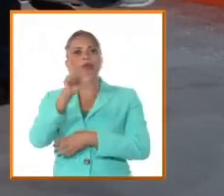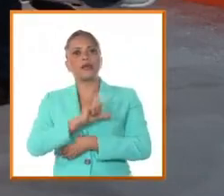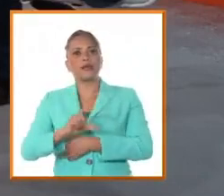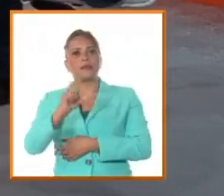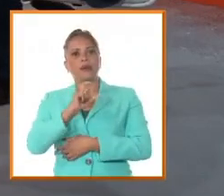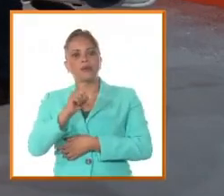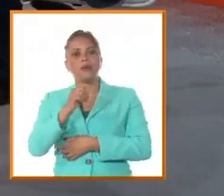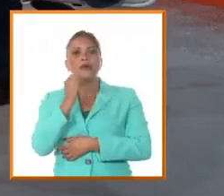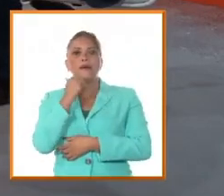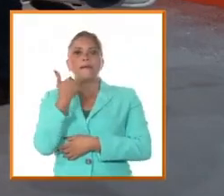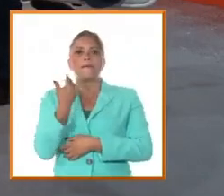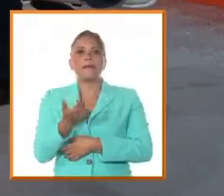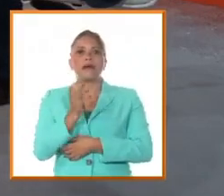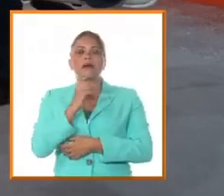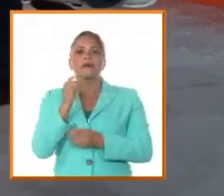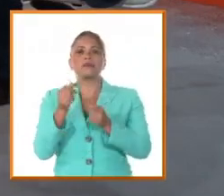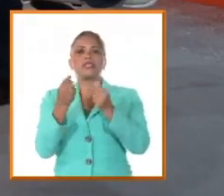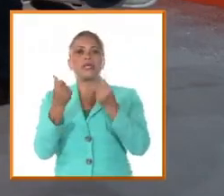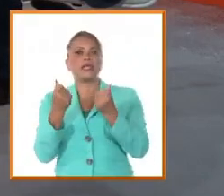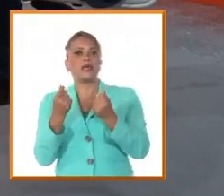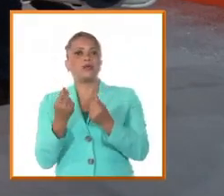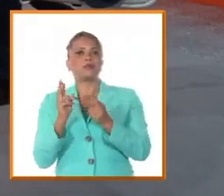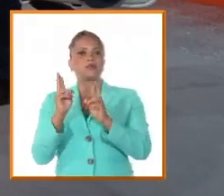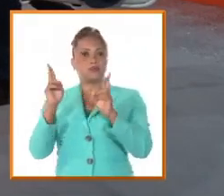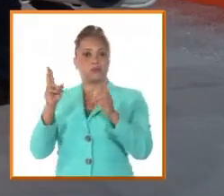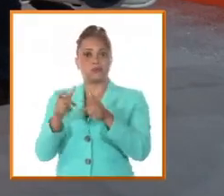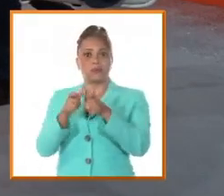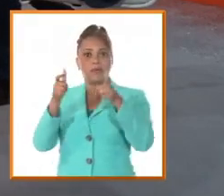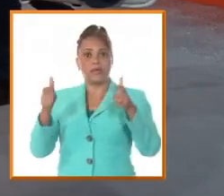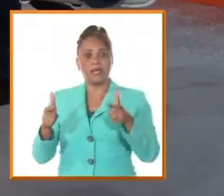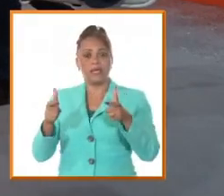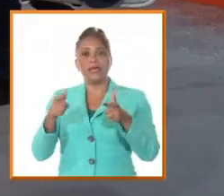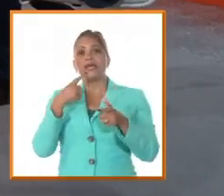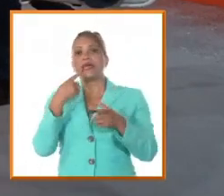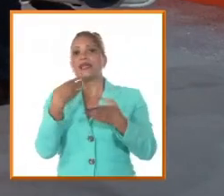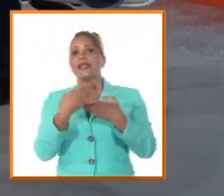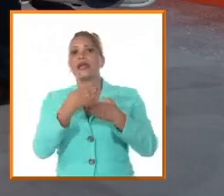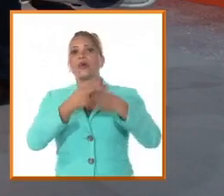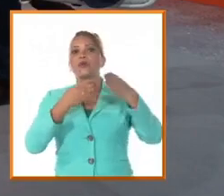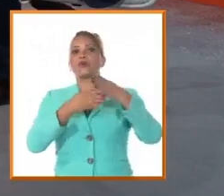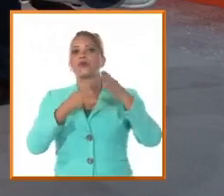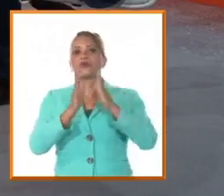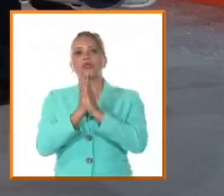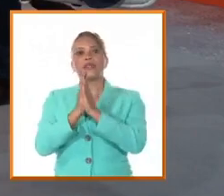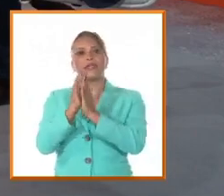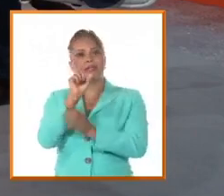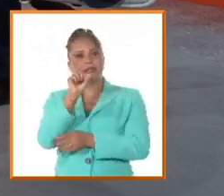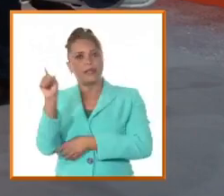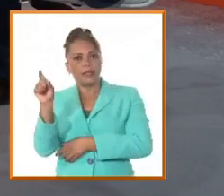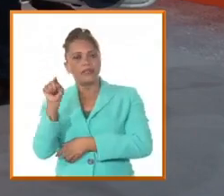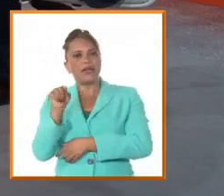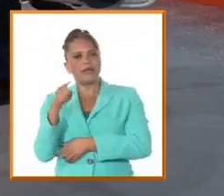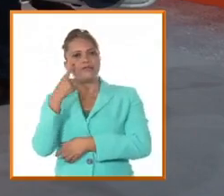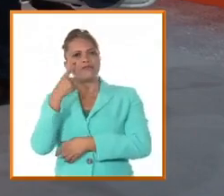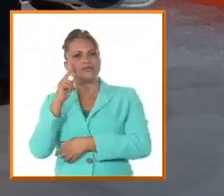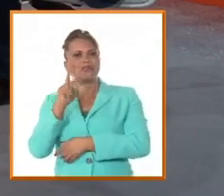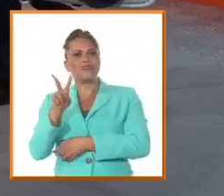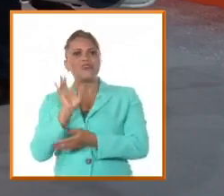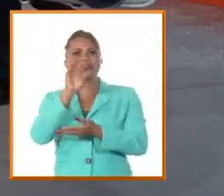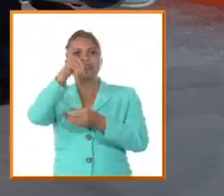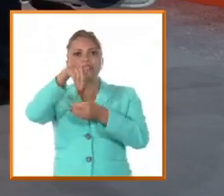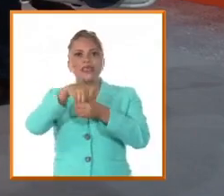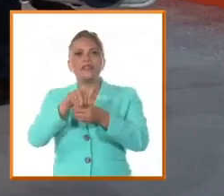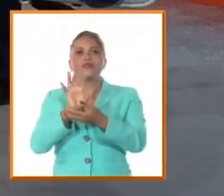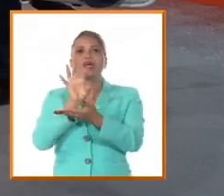acumulara una gran cantidad de capital expresado, por ejemplo, en las grandes construcciones religiosas que se podían observar en la ciudad,